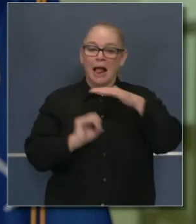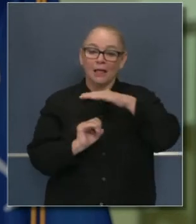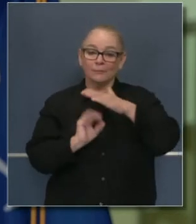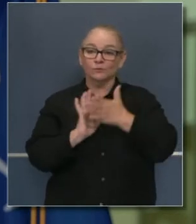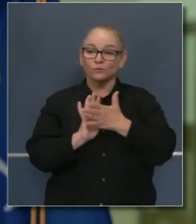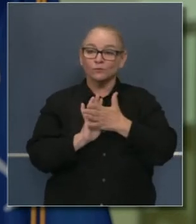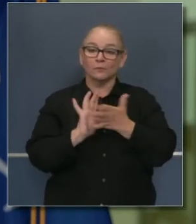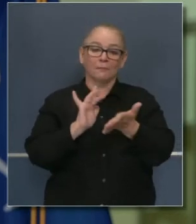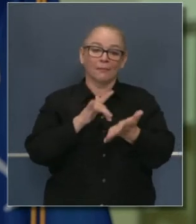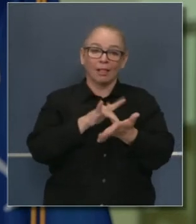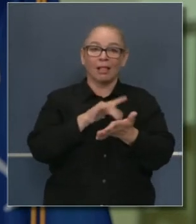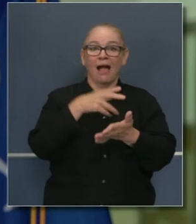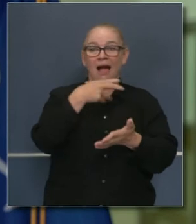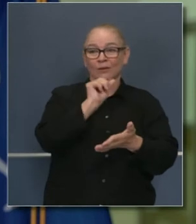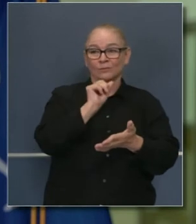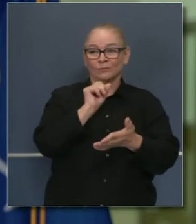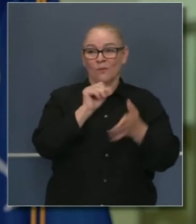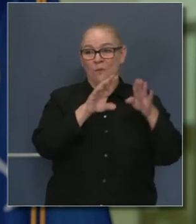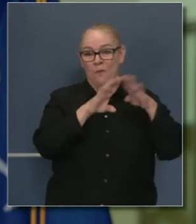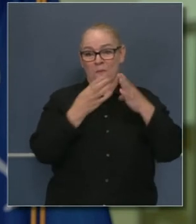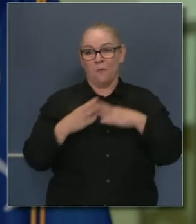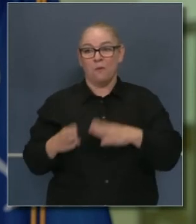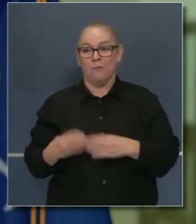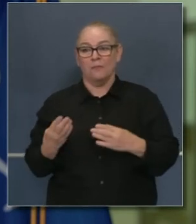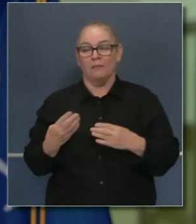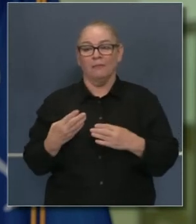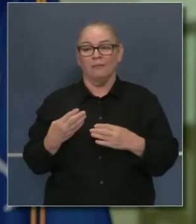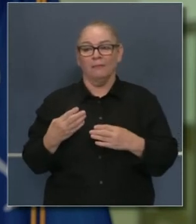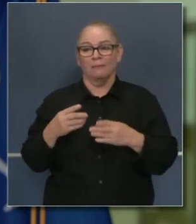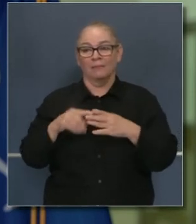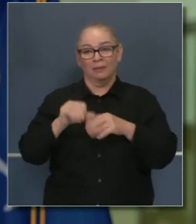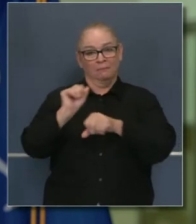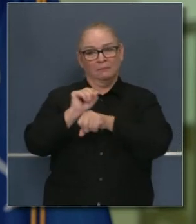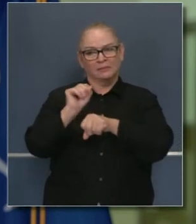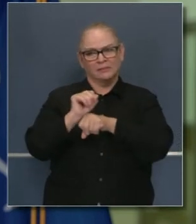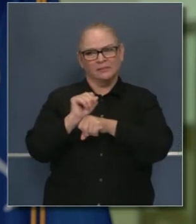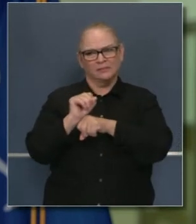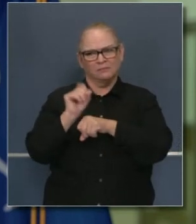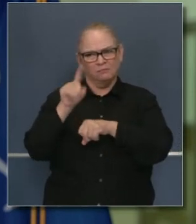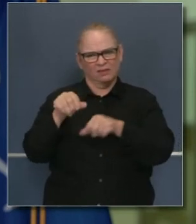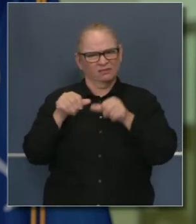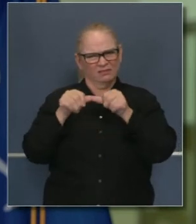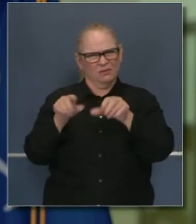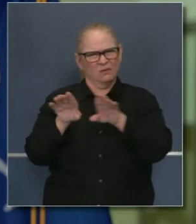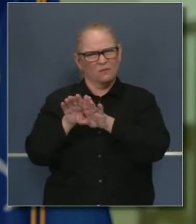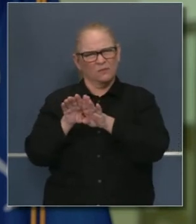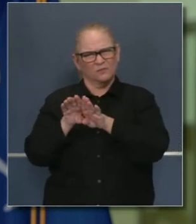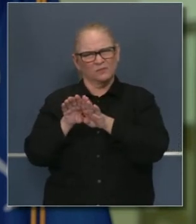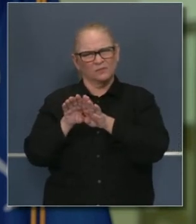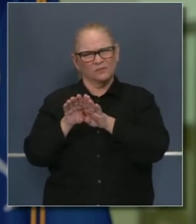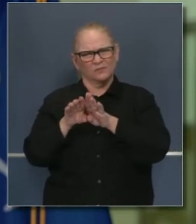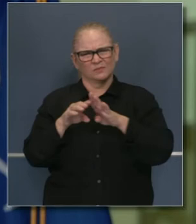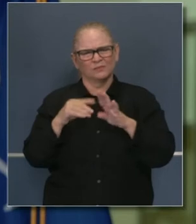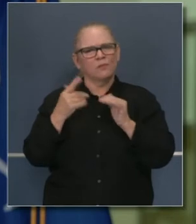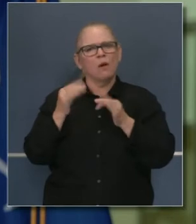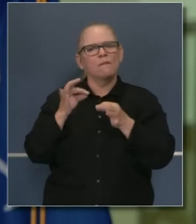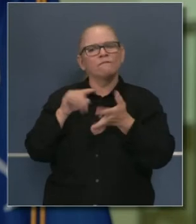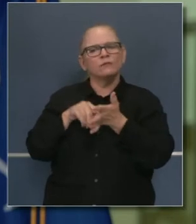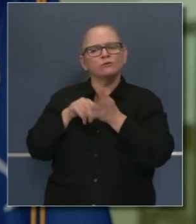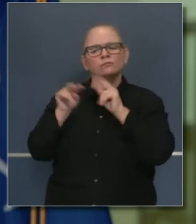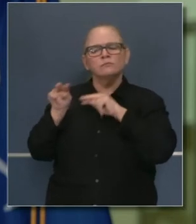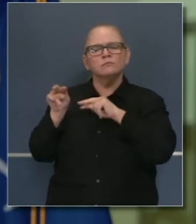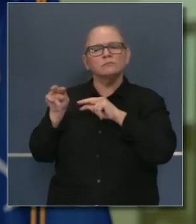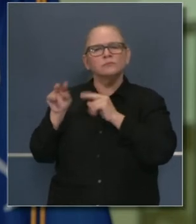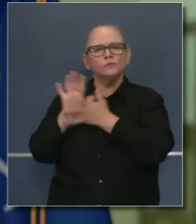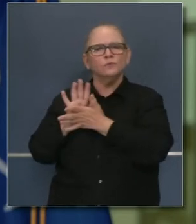secundarias y las preparatorias. Si esas vuelven a abrir, ¿alguno de los sectores también estarán en suspenso para monitorear